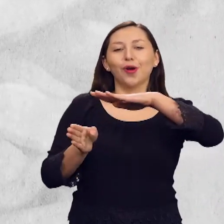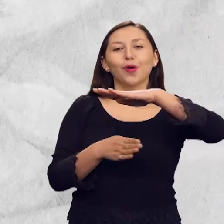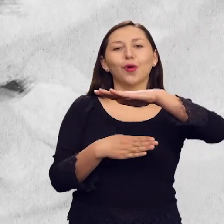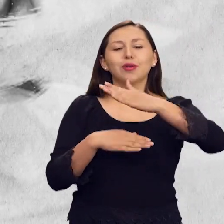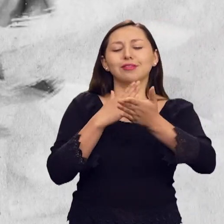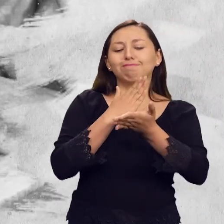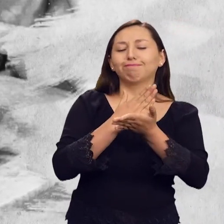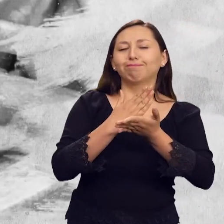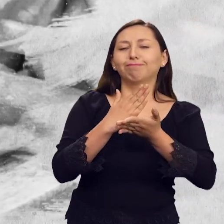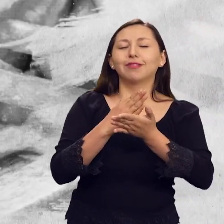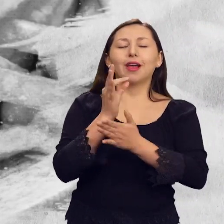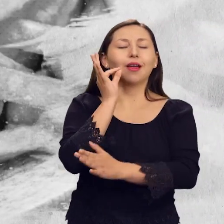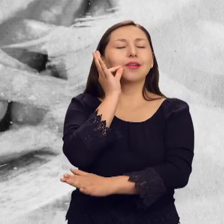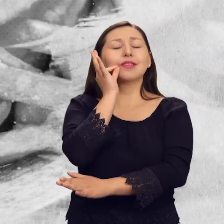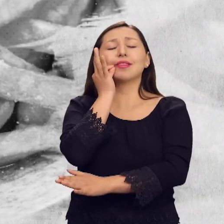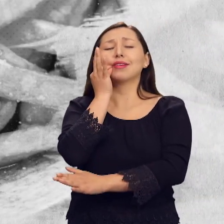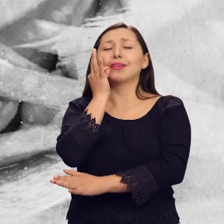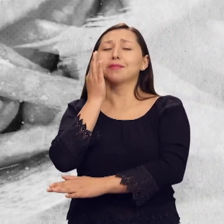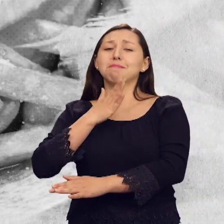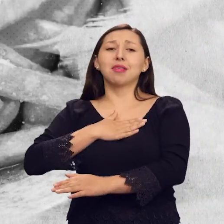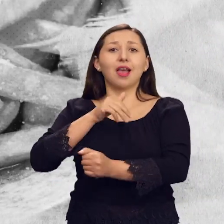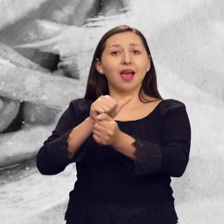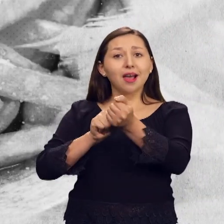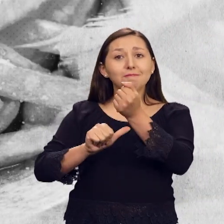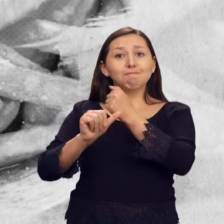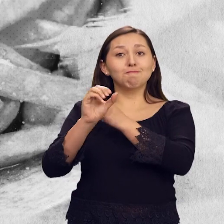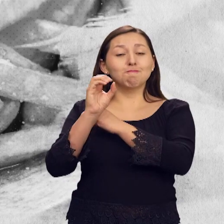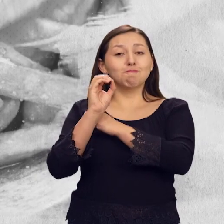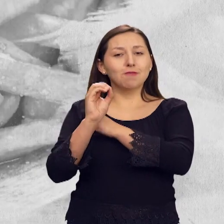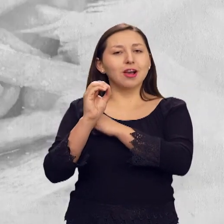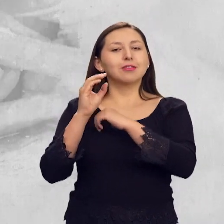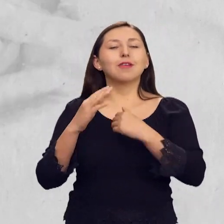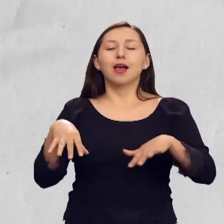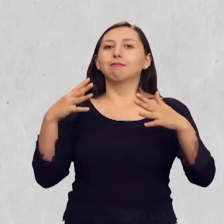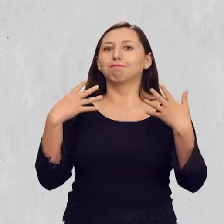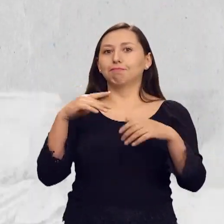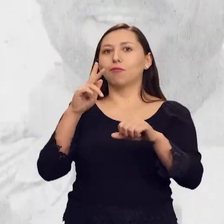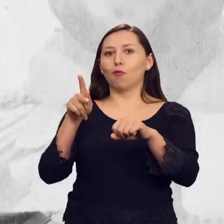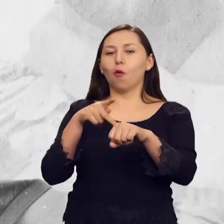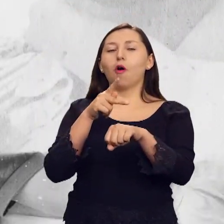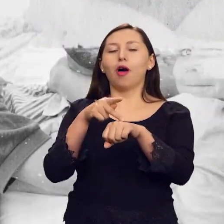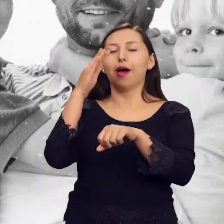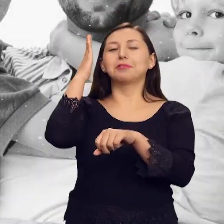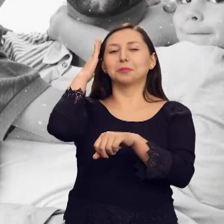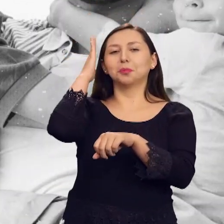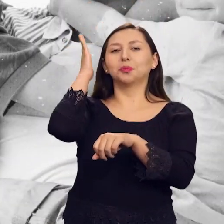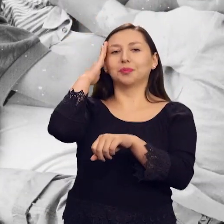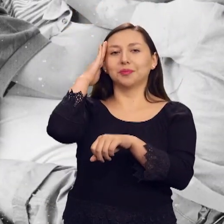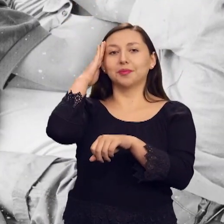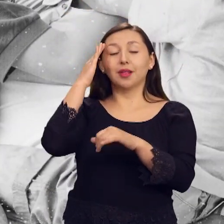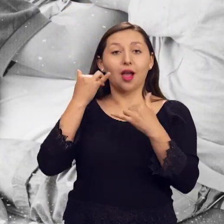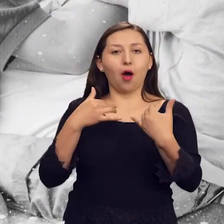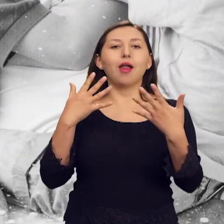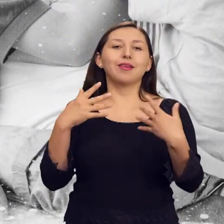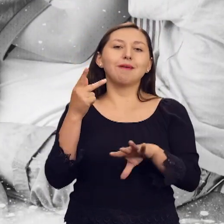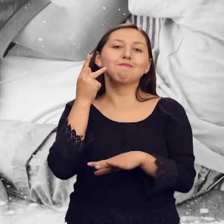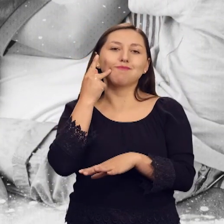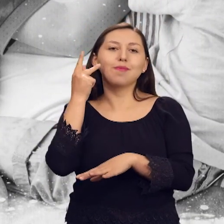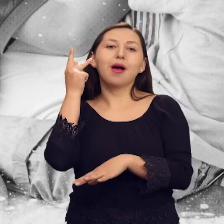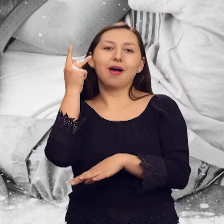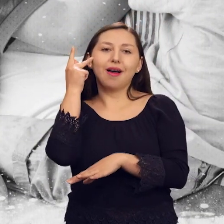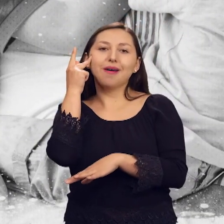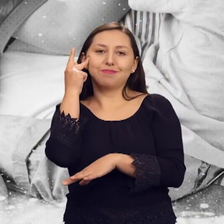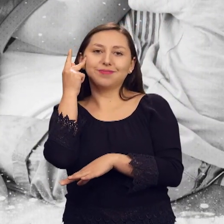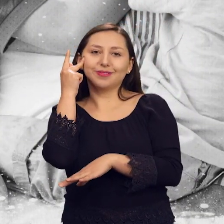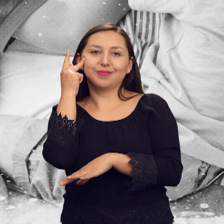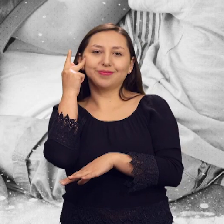muy ricos. Él es muy bueno cocinando. Y yo no tanto. Mi hermano ahora es padre de dos hijas